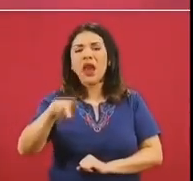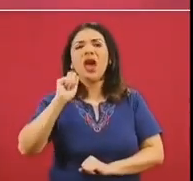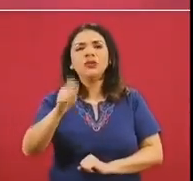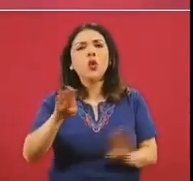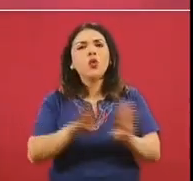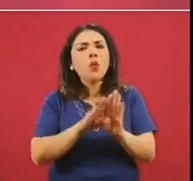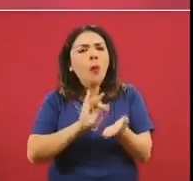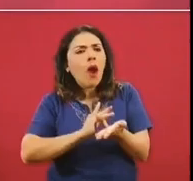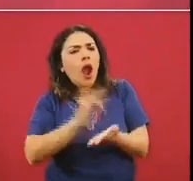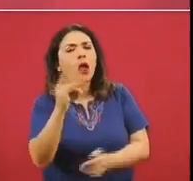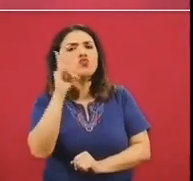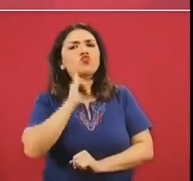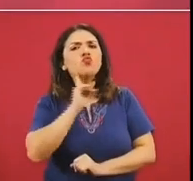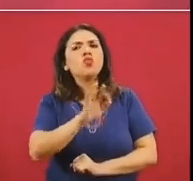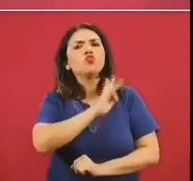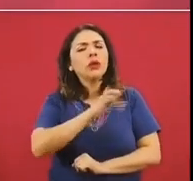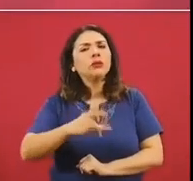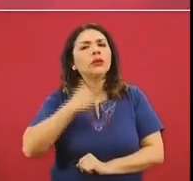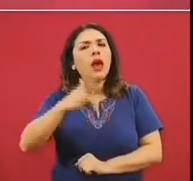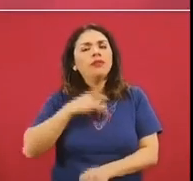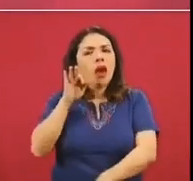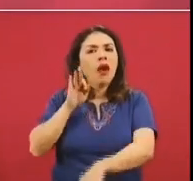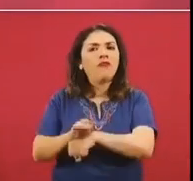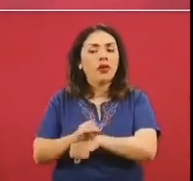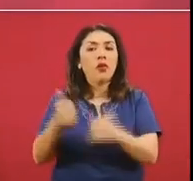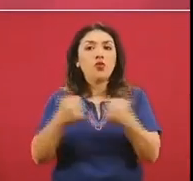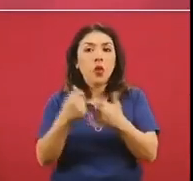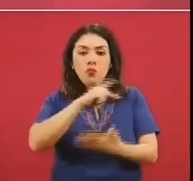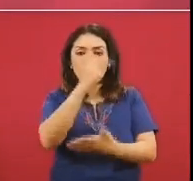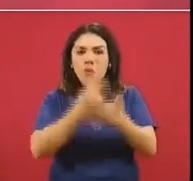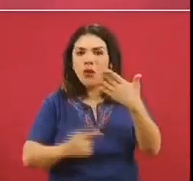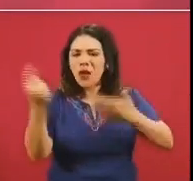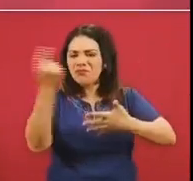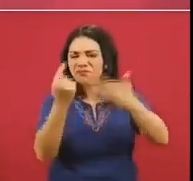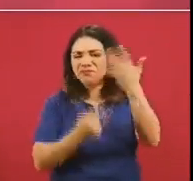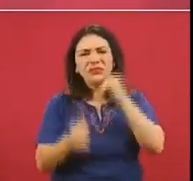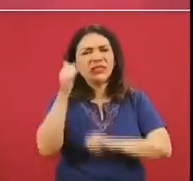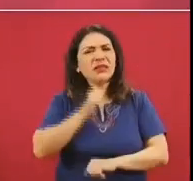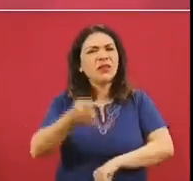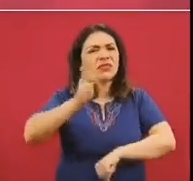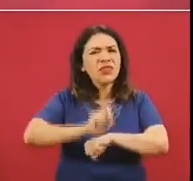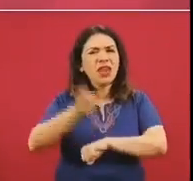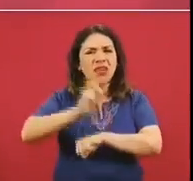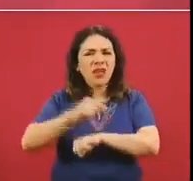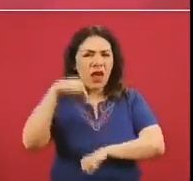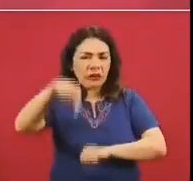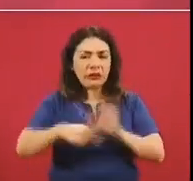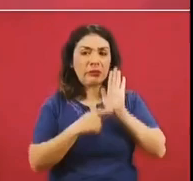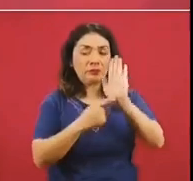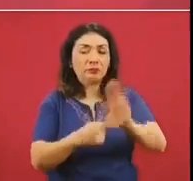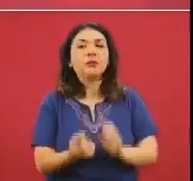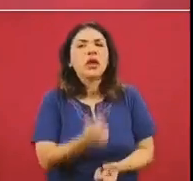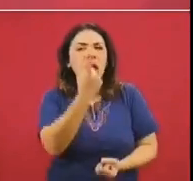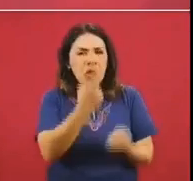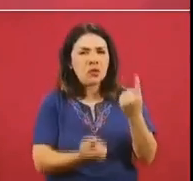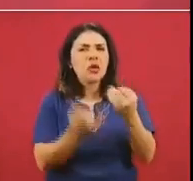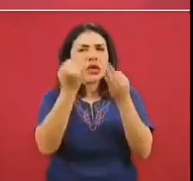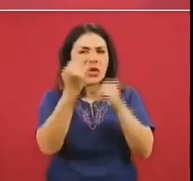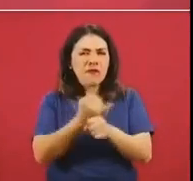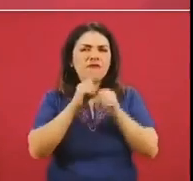impactadas con estos programas que todos los días presentamos. Algunos datos